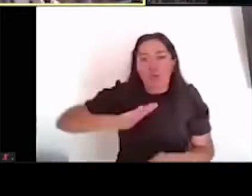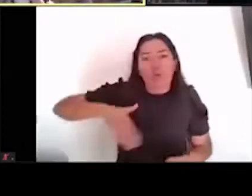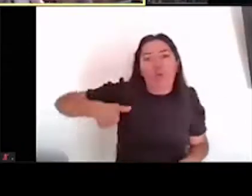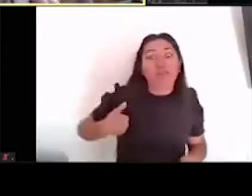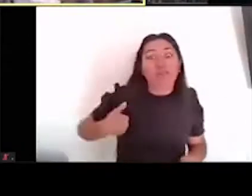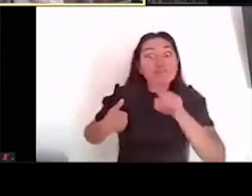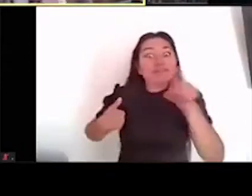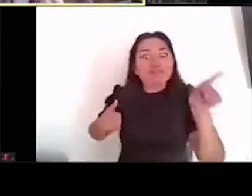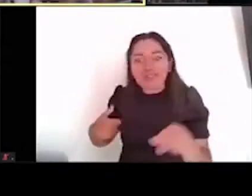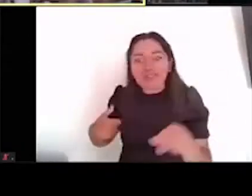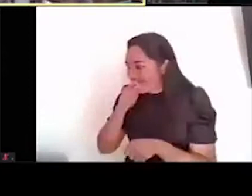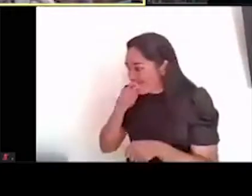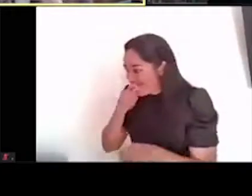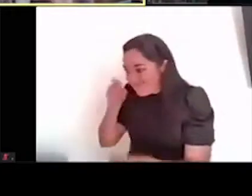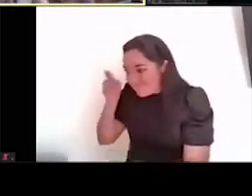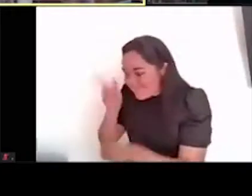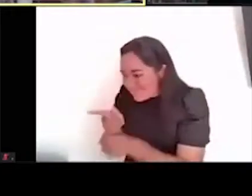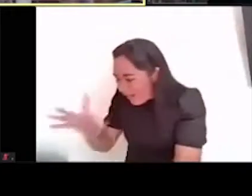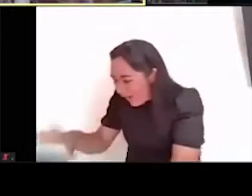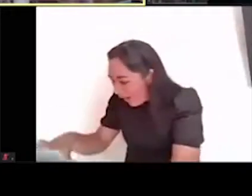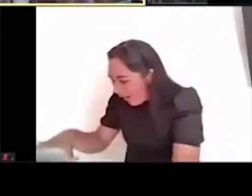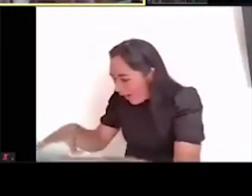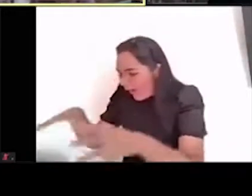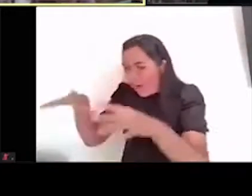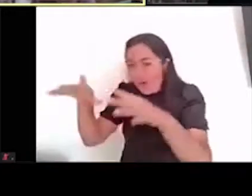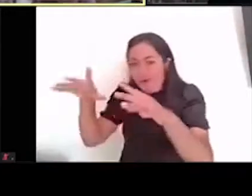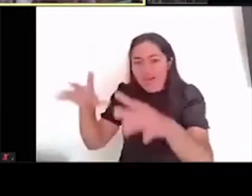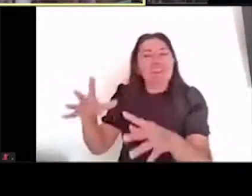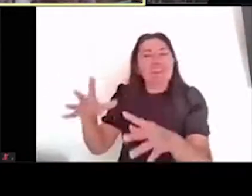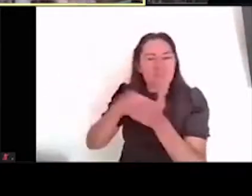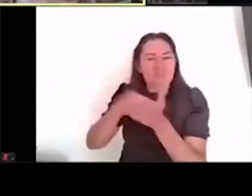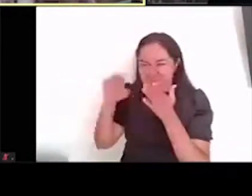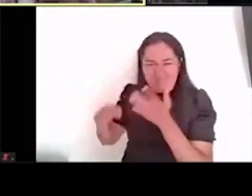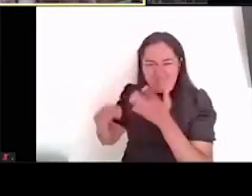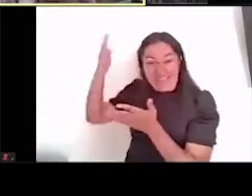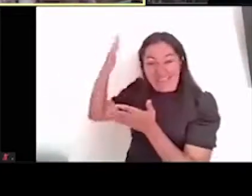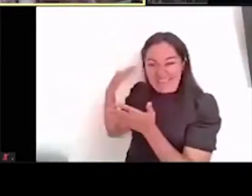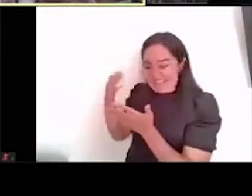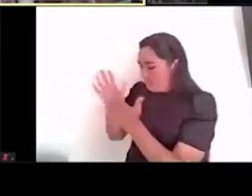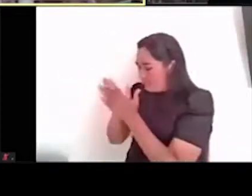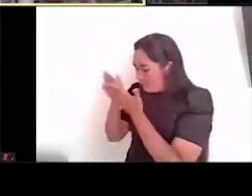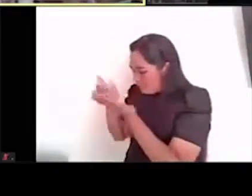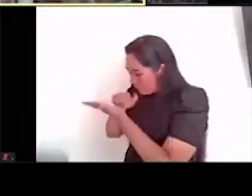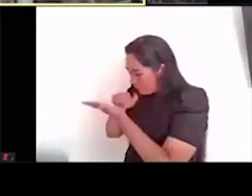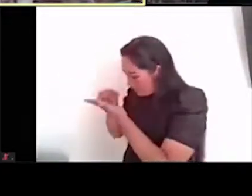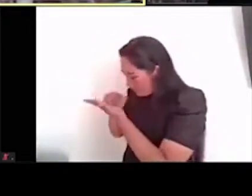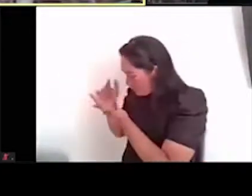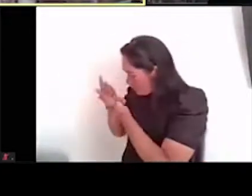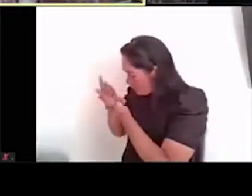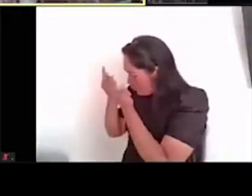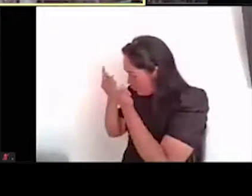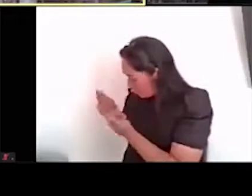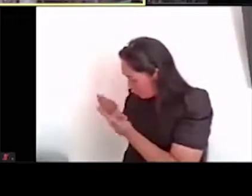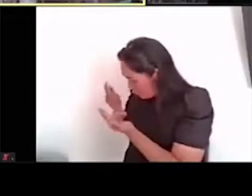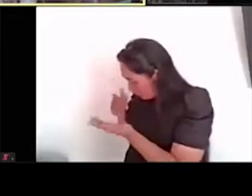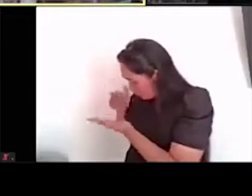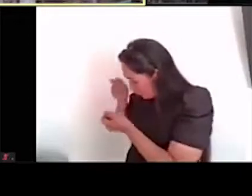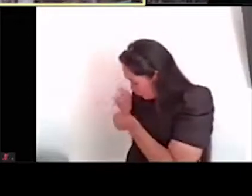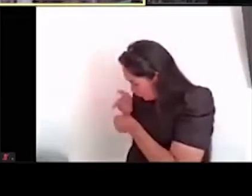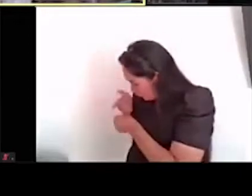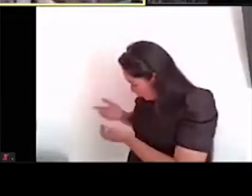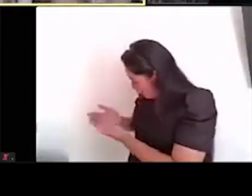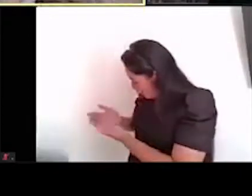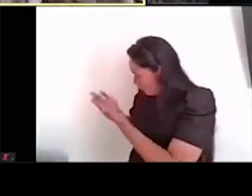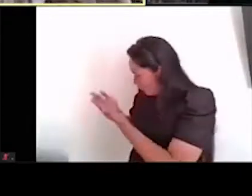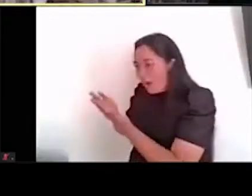cotejar algo que está en crónicas, en, en, en todos estos fundamentos primarios, en, en esta documentación